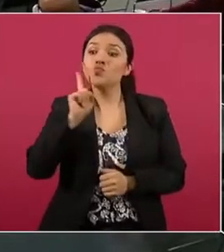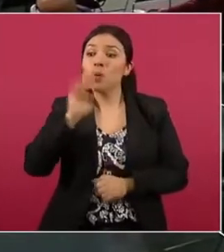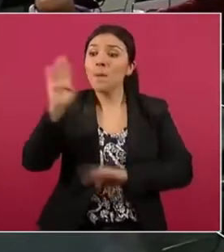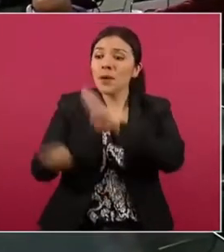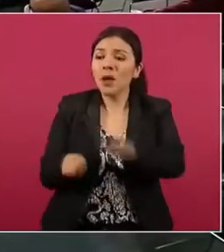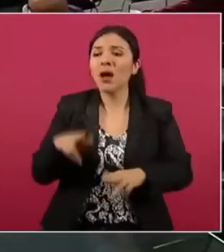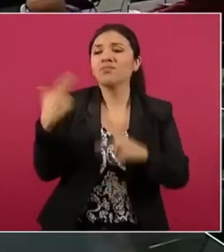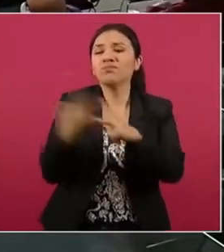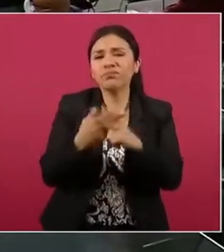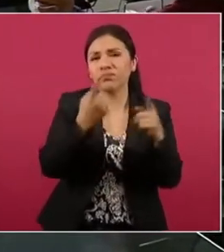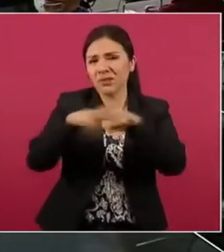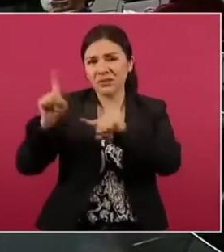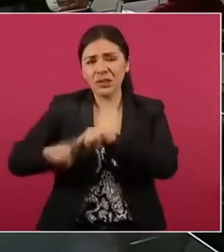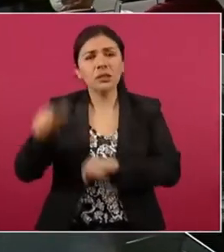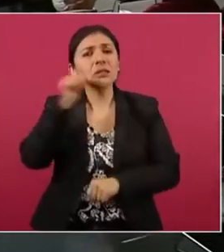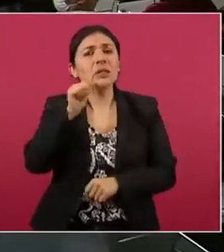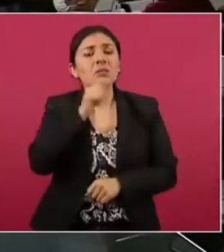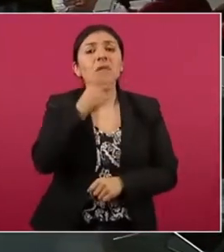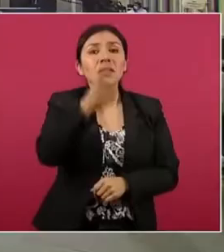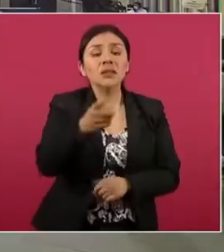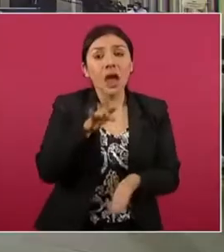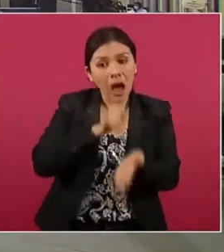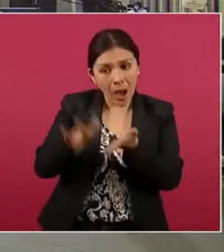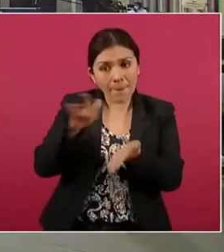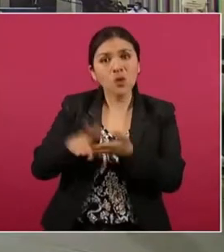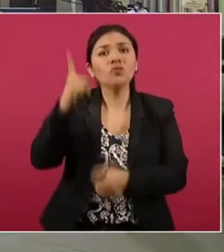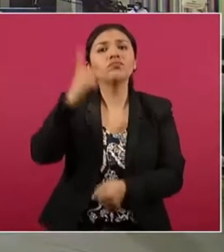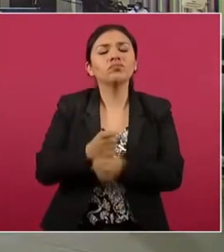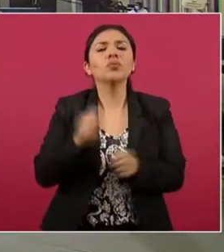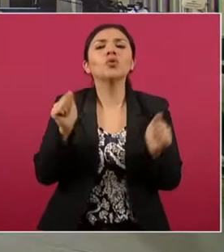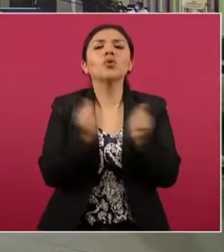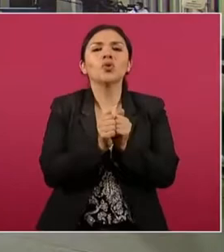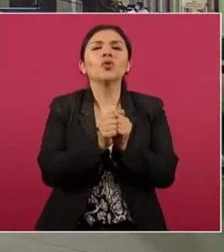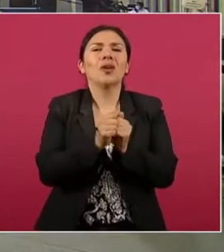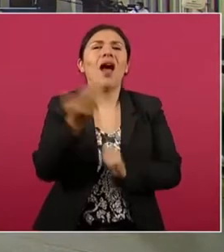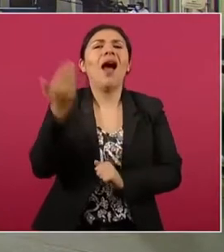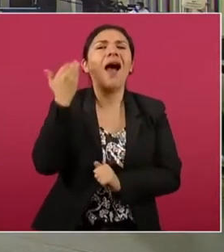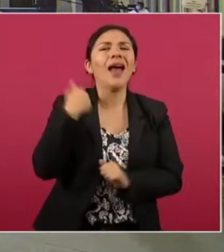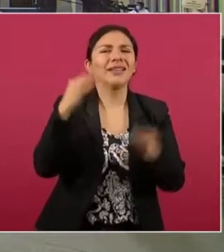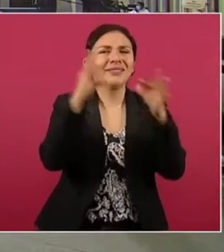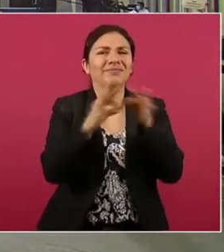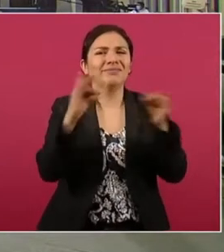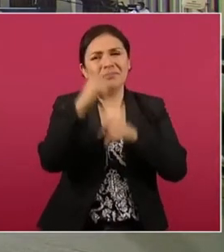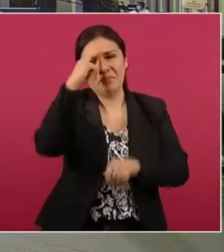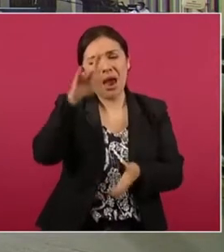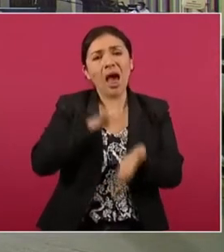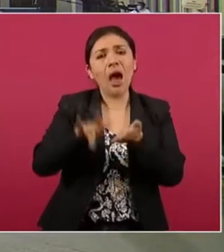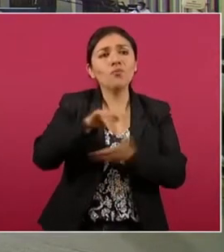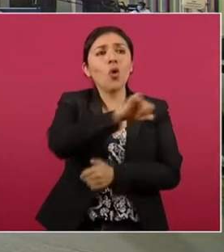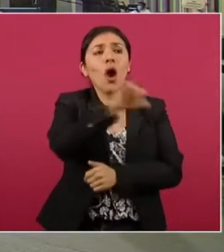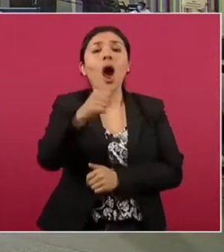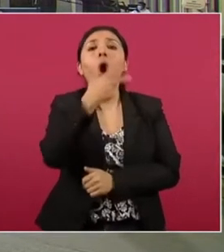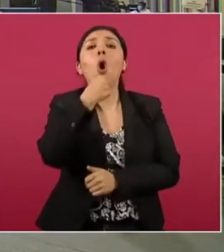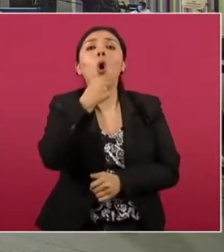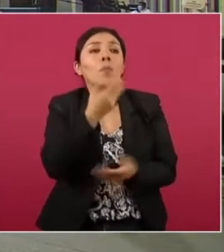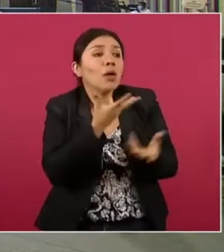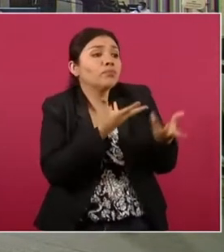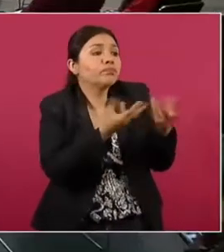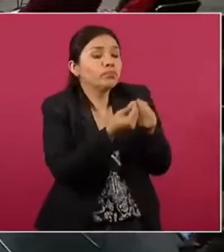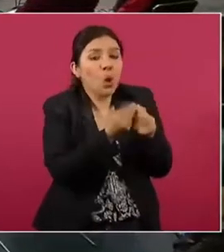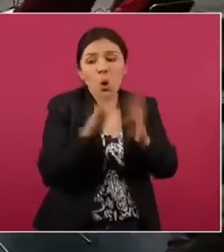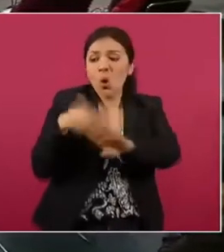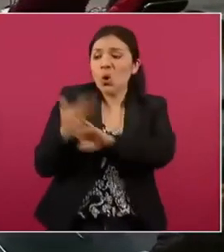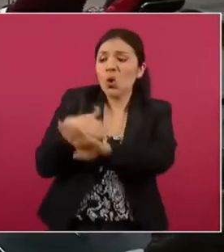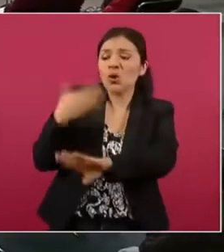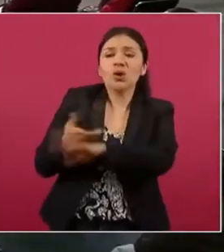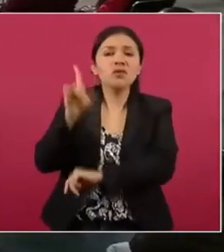primero que se ve es un apoyo, ese pacto patriarcal del que hablábamos hace ya un tiempo, apoyo de hombres a hombres que agreden a mujeres